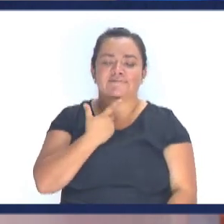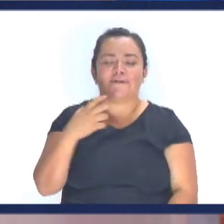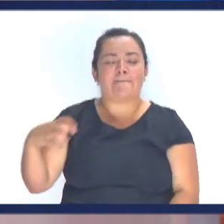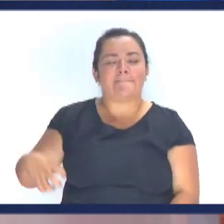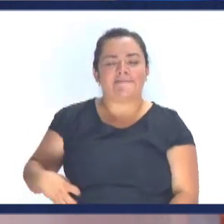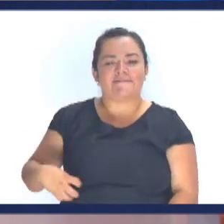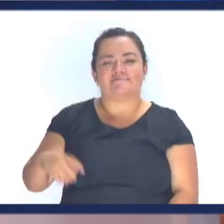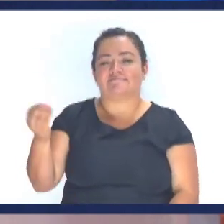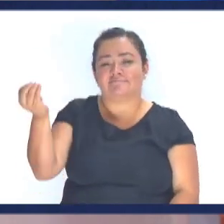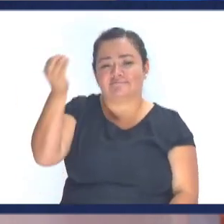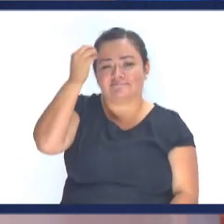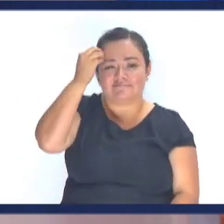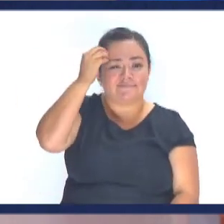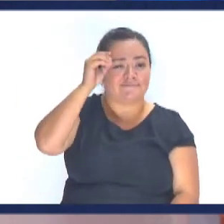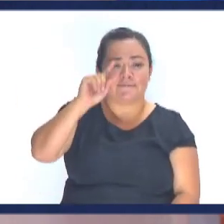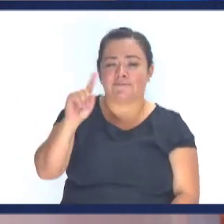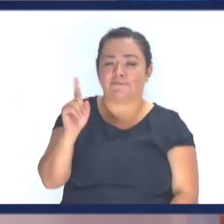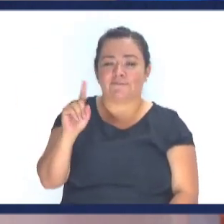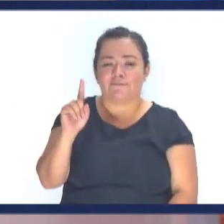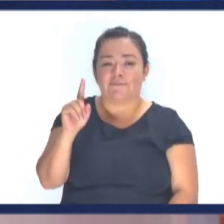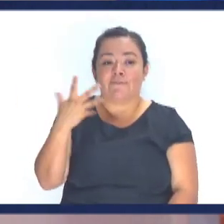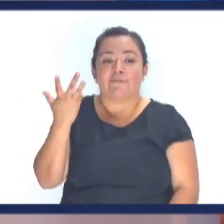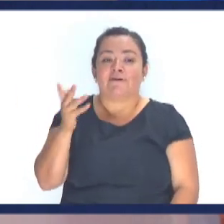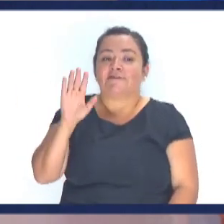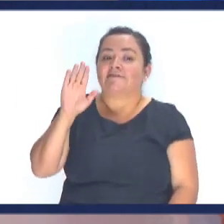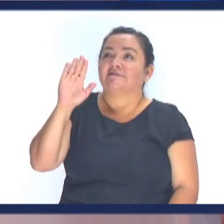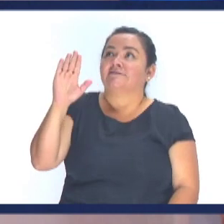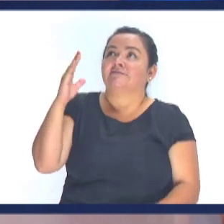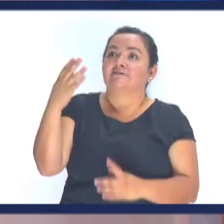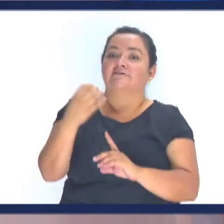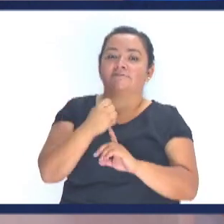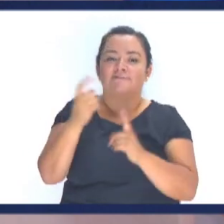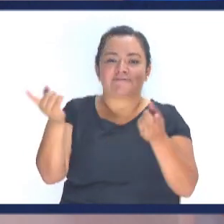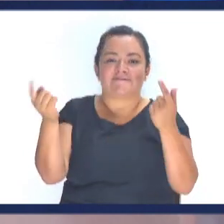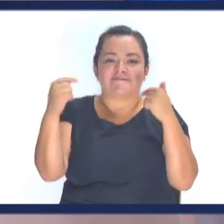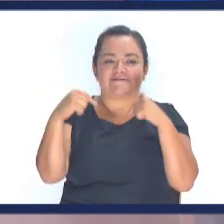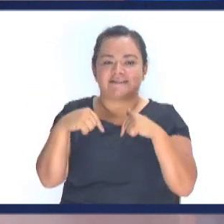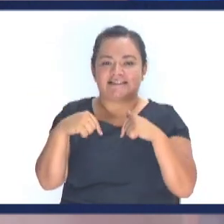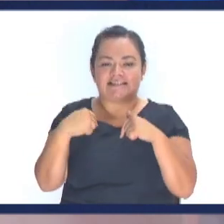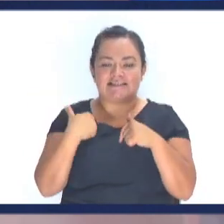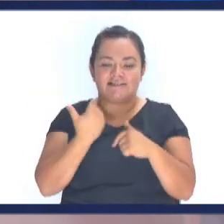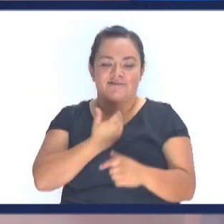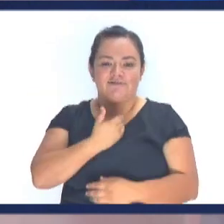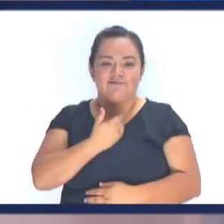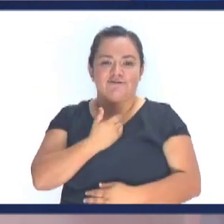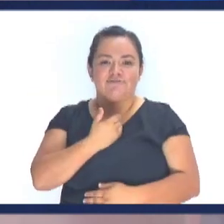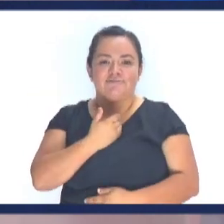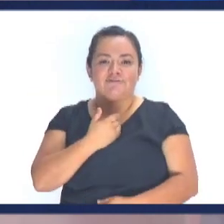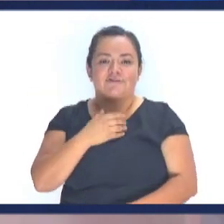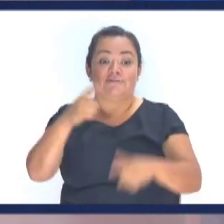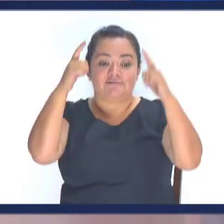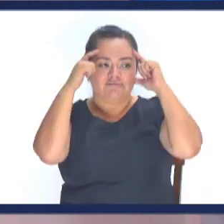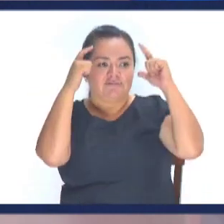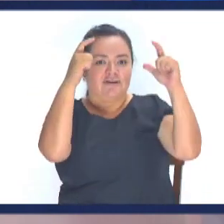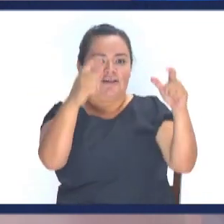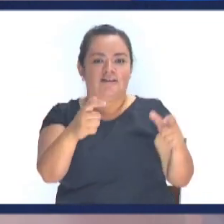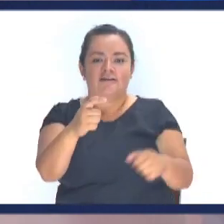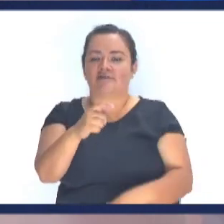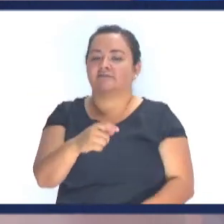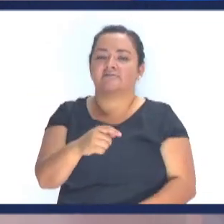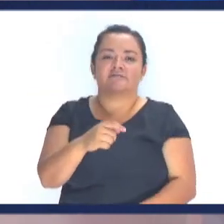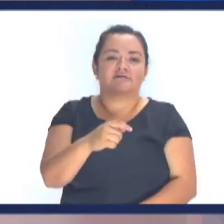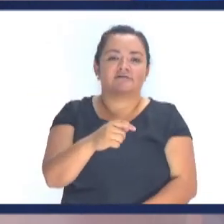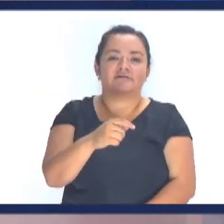cabello Ni el pelo Porque el propósito De Jesús No fue venir A hacernos A nosotros Reyes Y sacerdotes